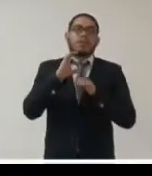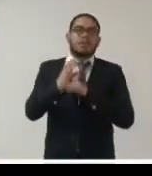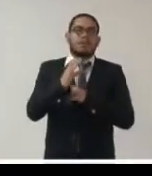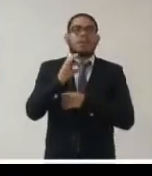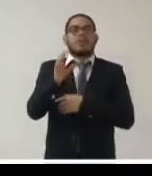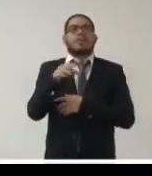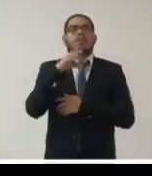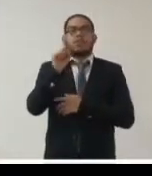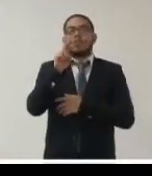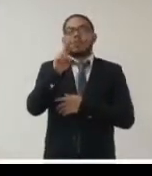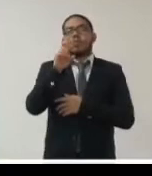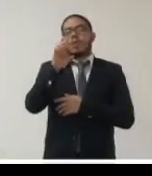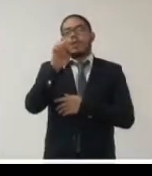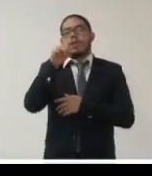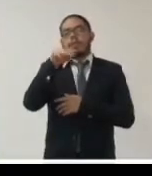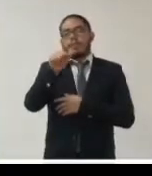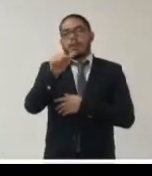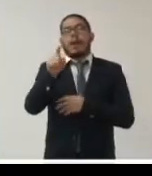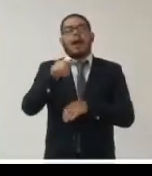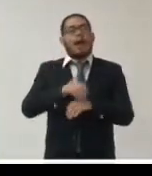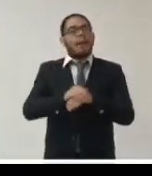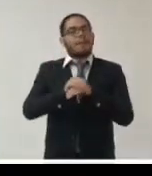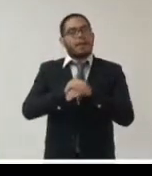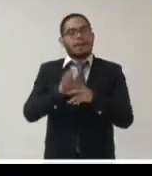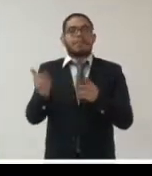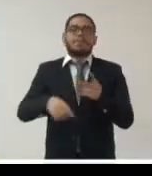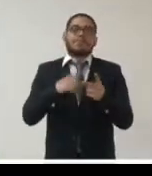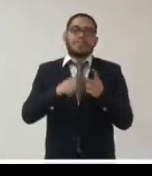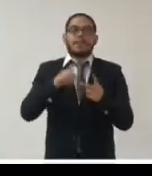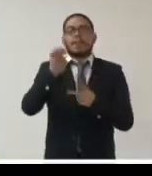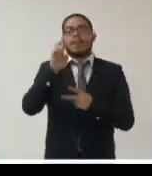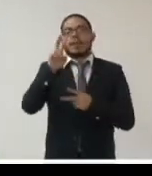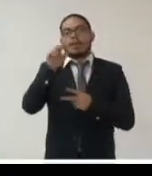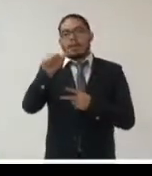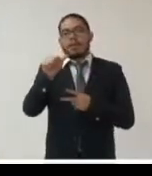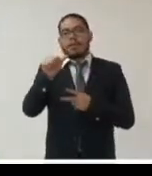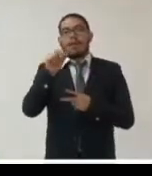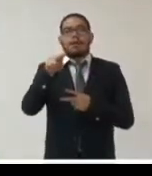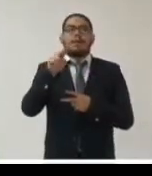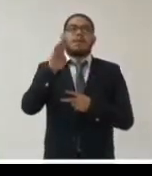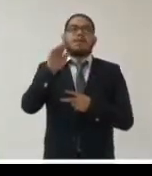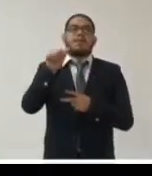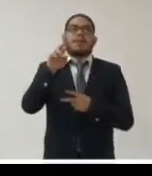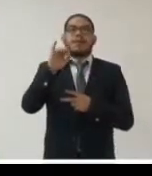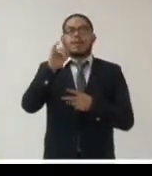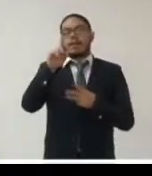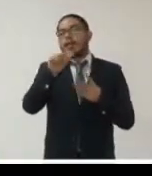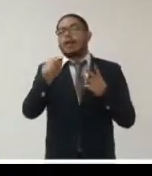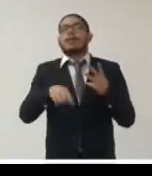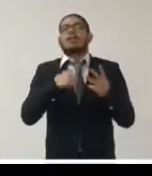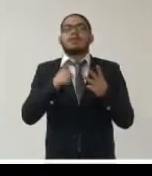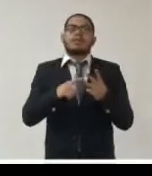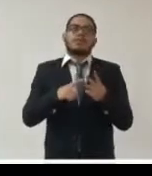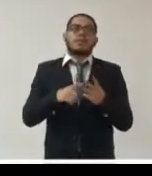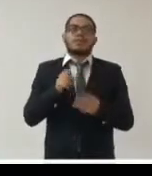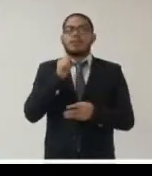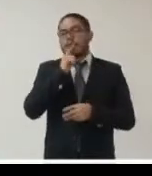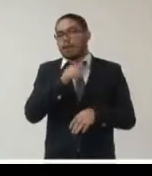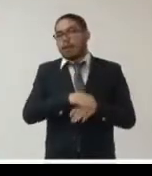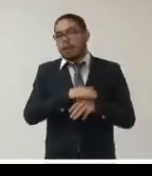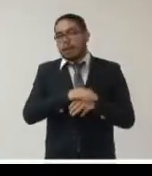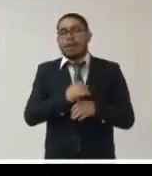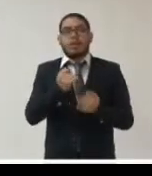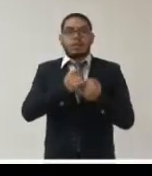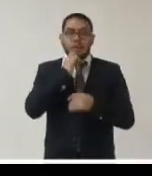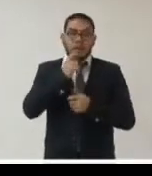Martínez Sánchez amiga gracias Eva Baitiapur por la invitación también a este foro y además quien